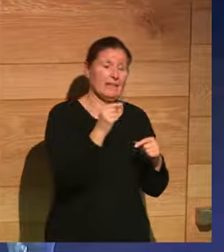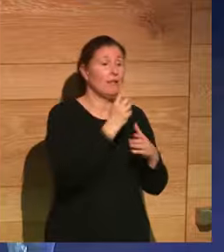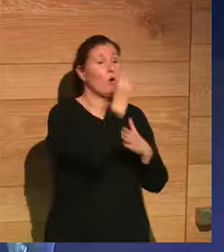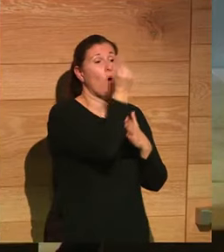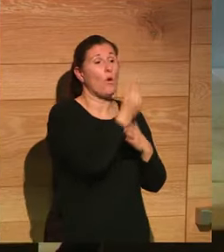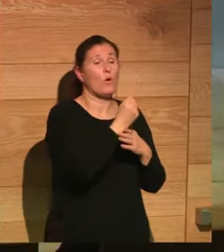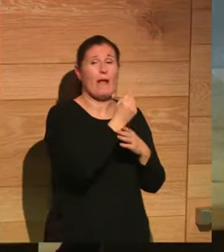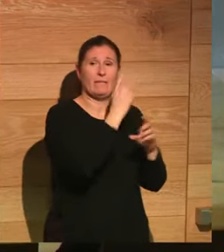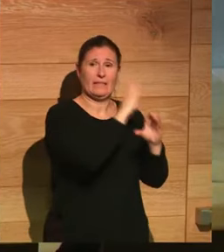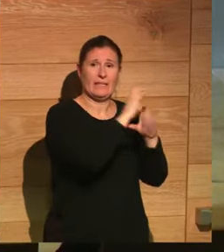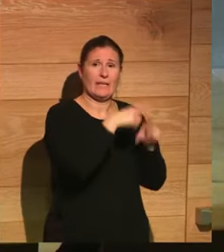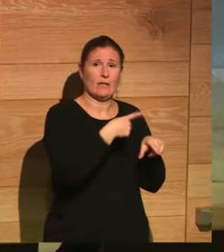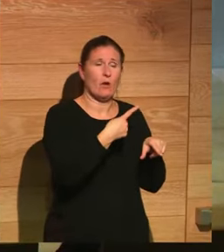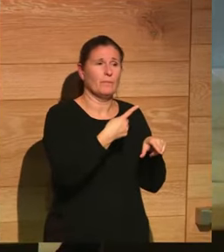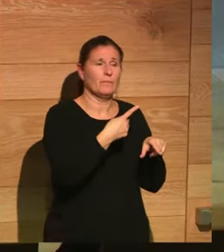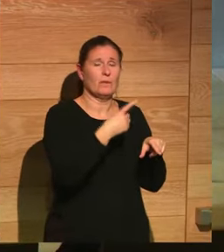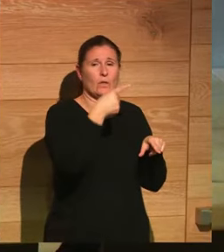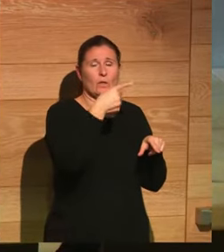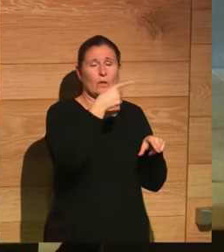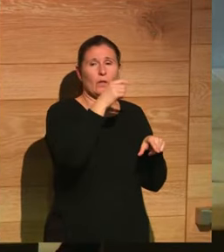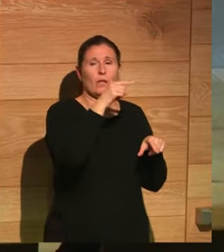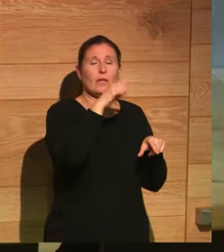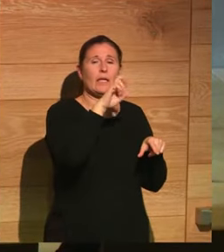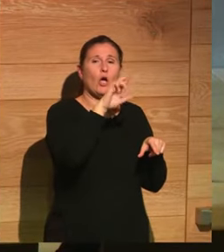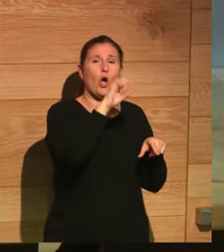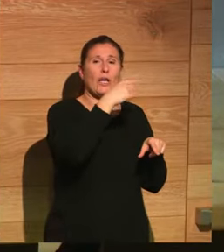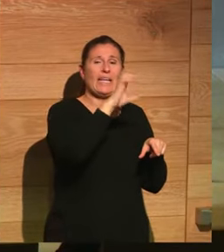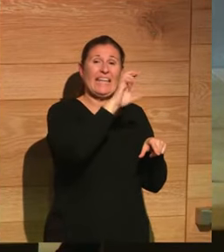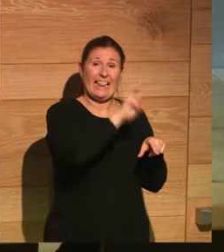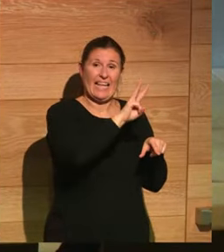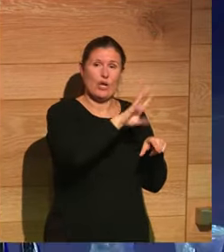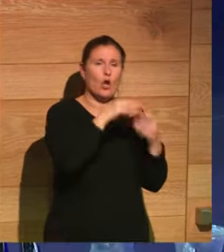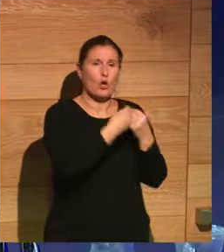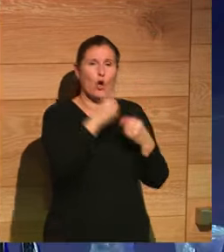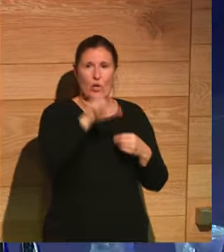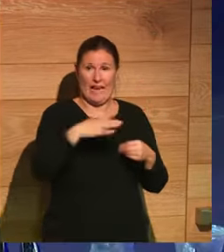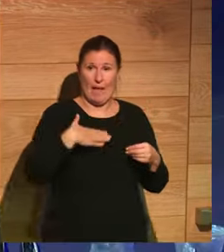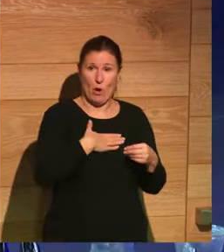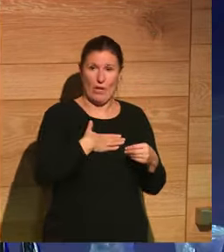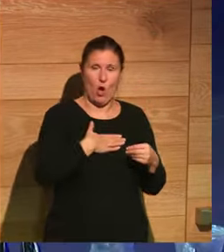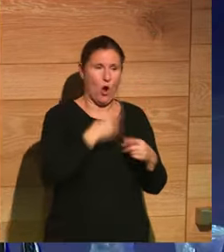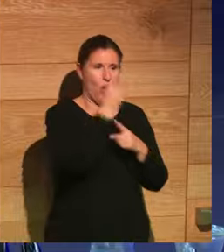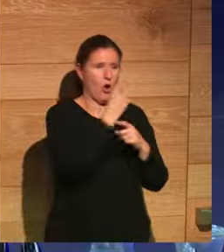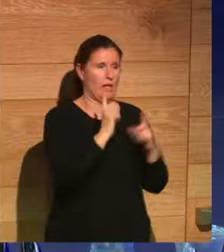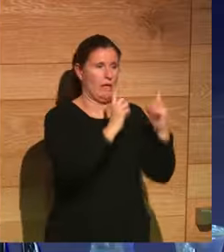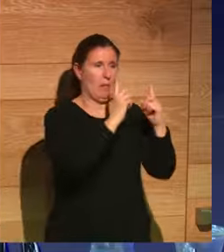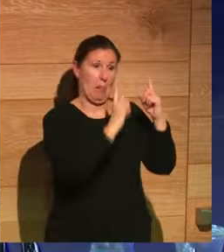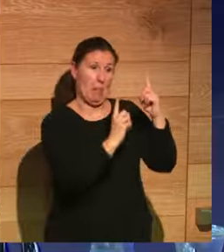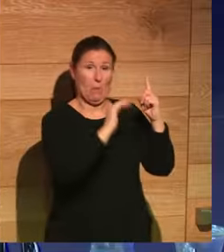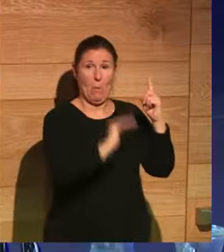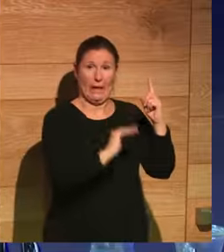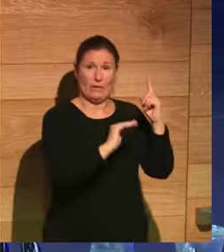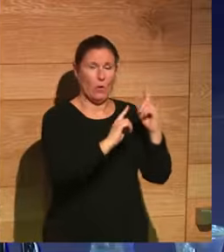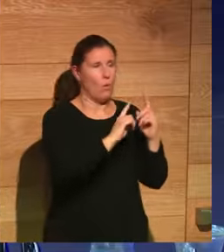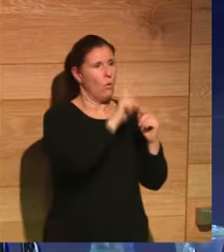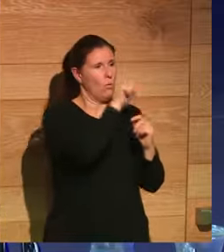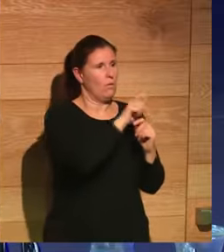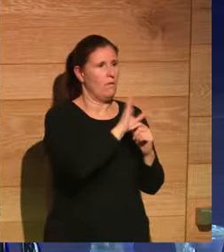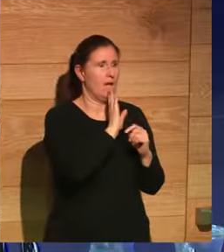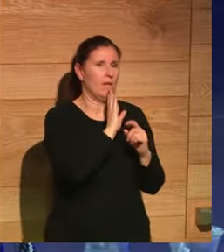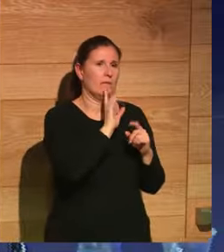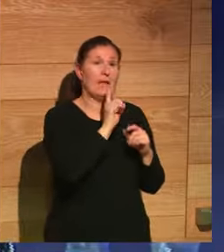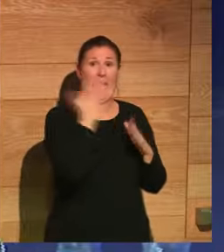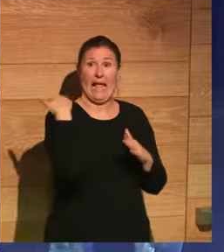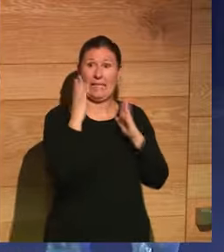Jorge III con Napoleón así como en la mano retratado pues como un enano un señor muy alto para su época